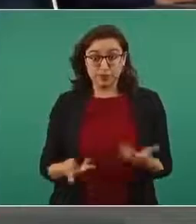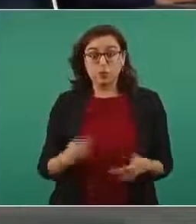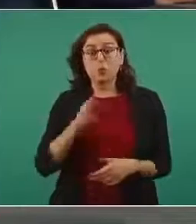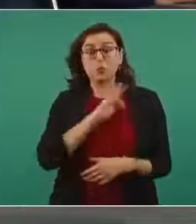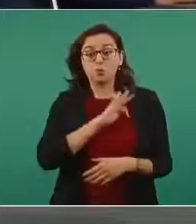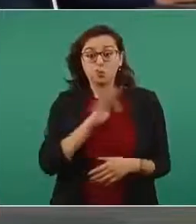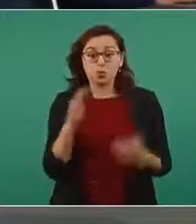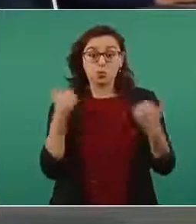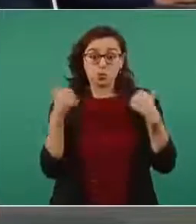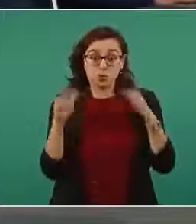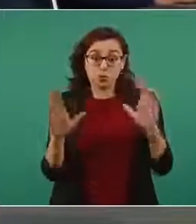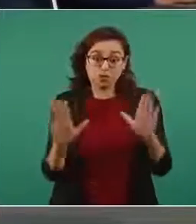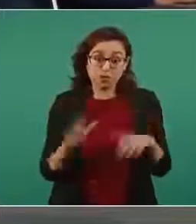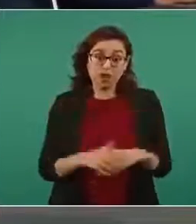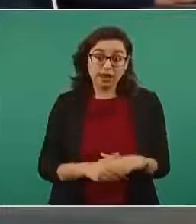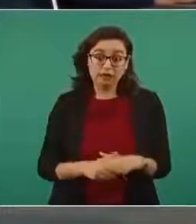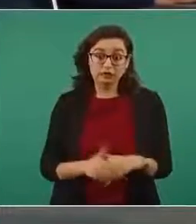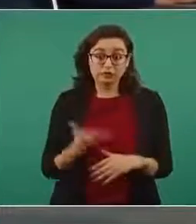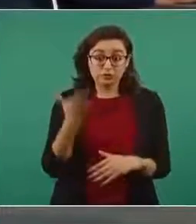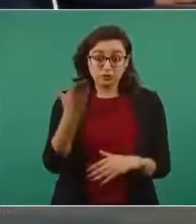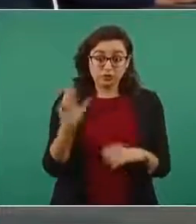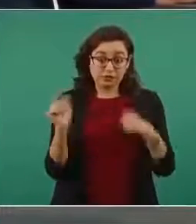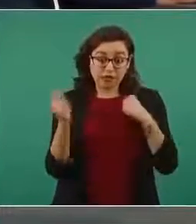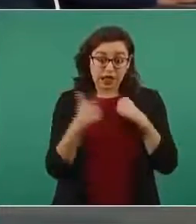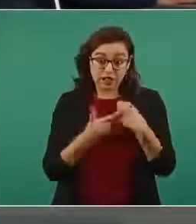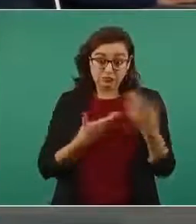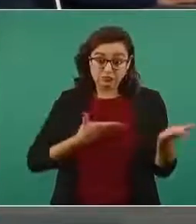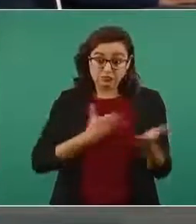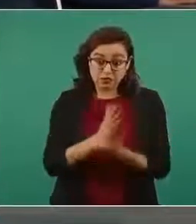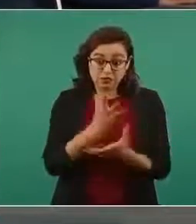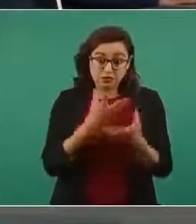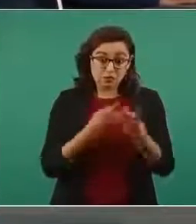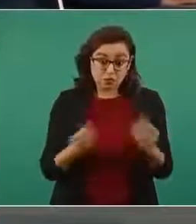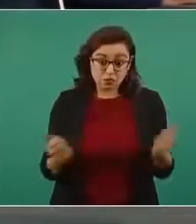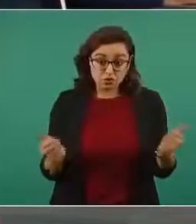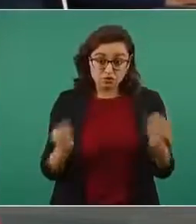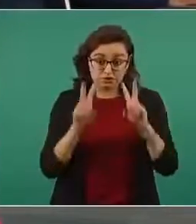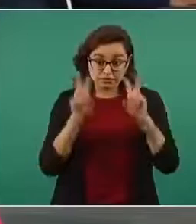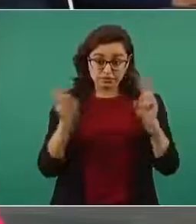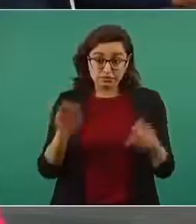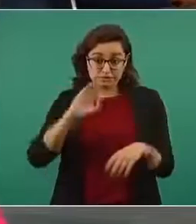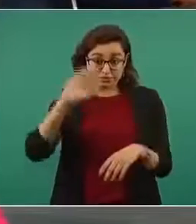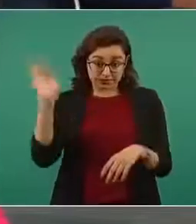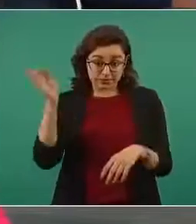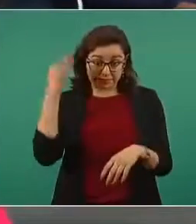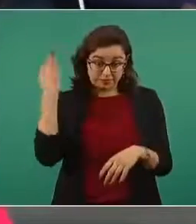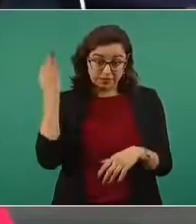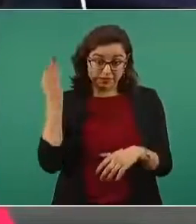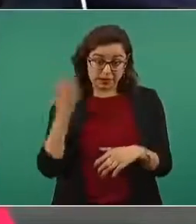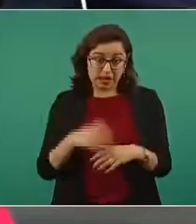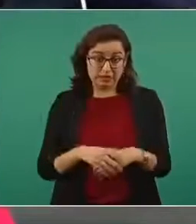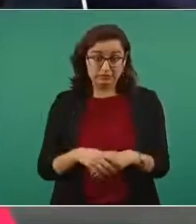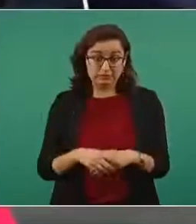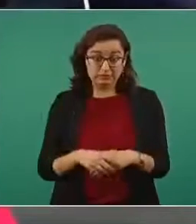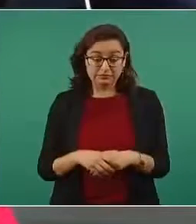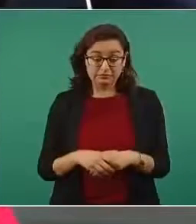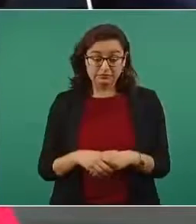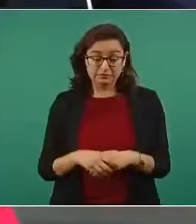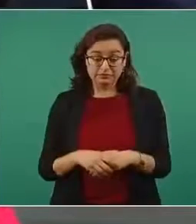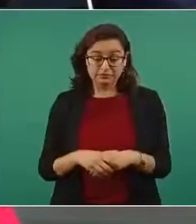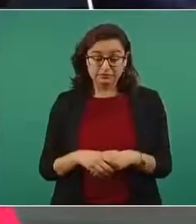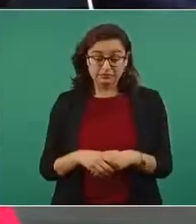pudiera ellos piden que si usted puede intervenir en este caso en lo que respecta al asunto federal o sea en lo que tenga que ver con